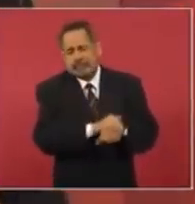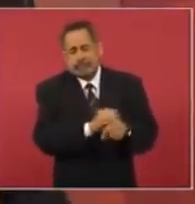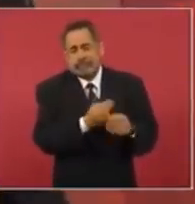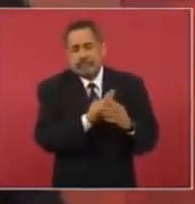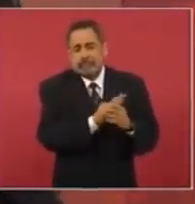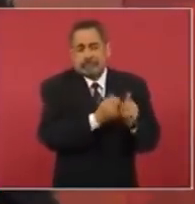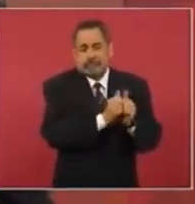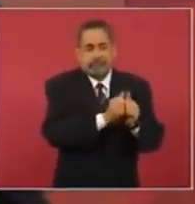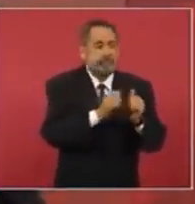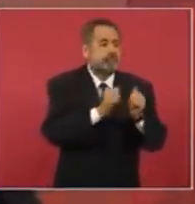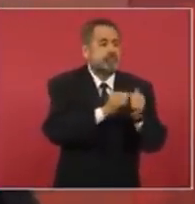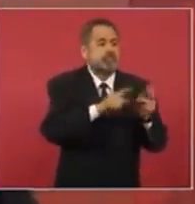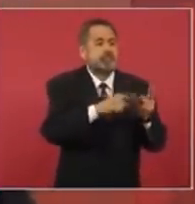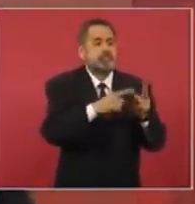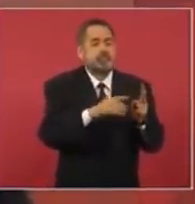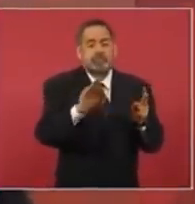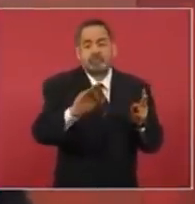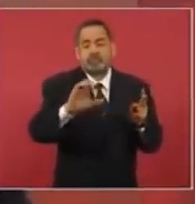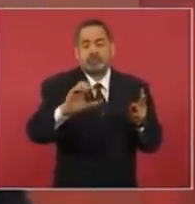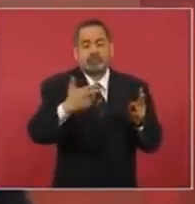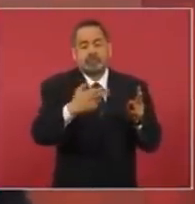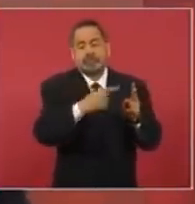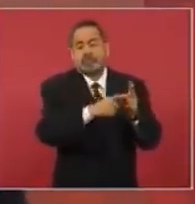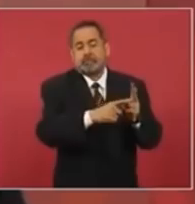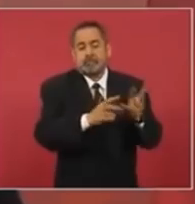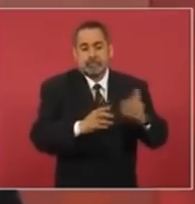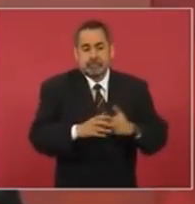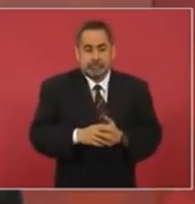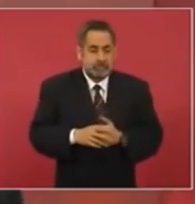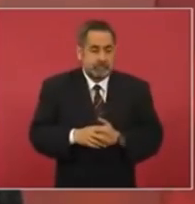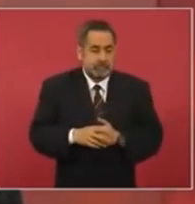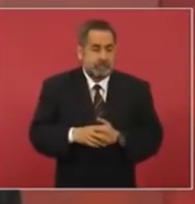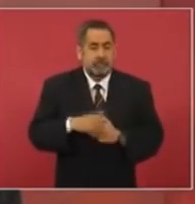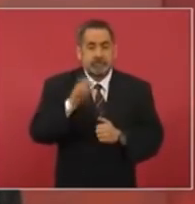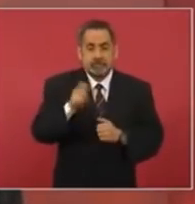Calderón. ¿Cómo fue